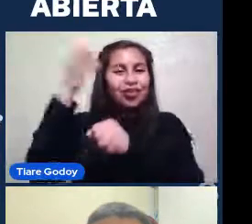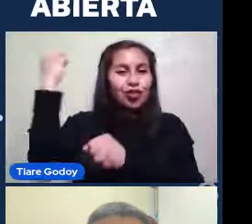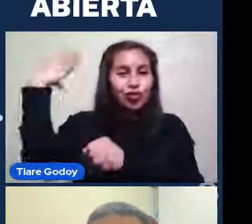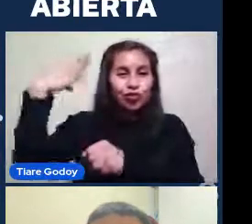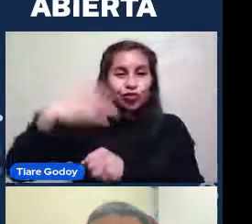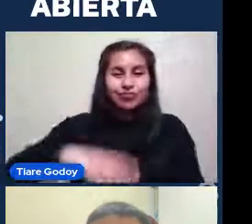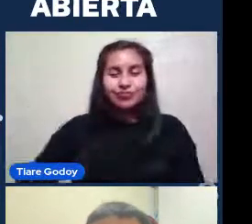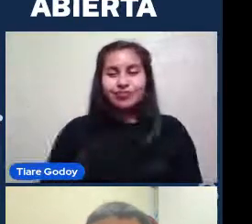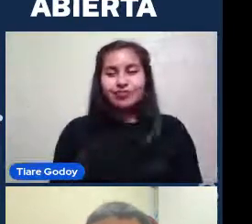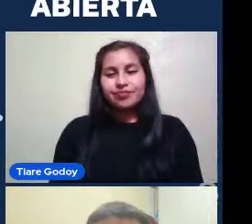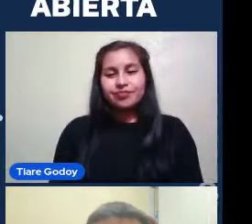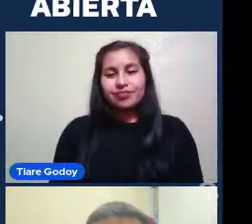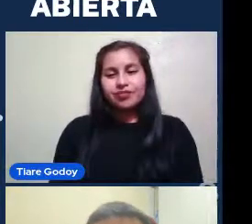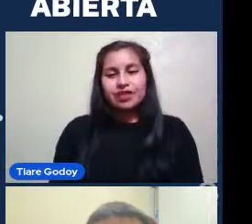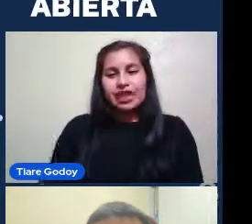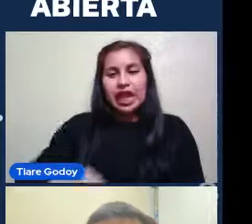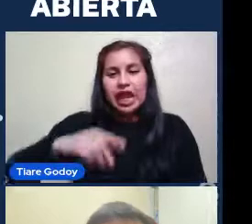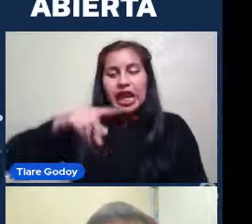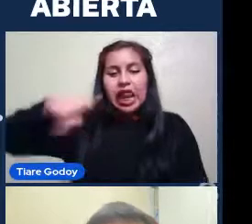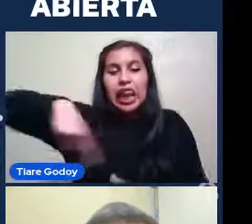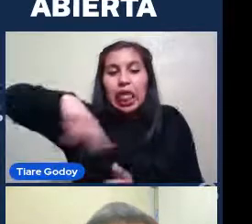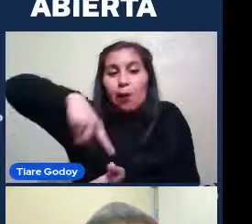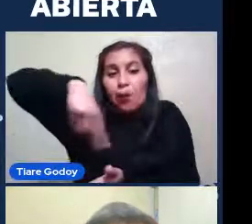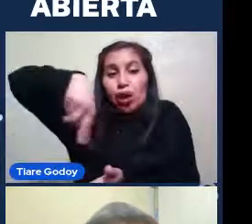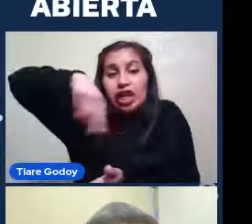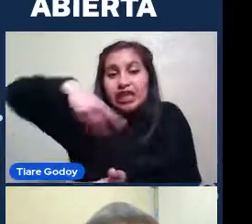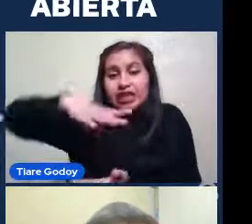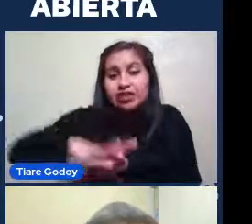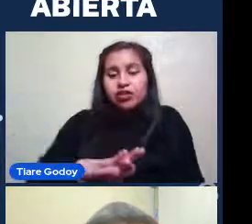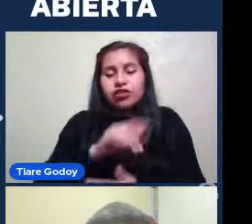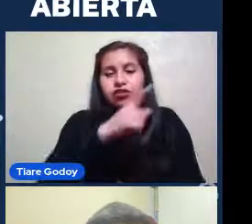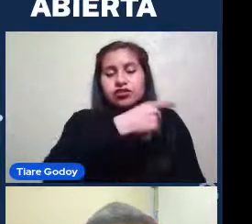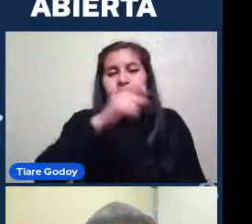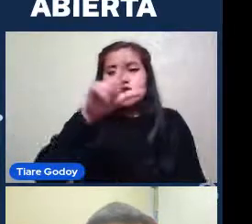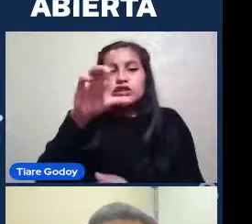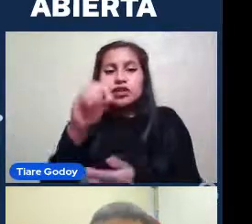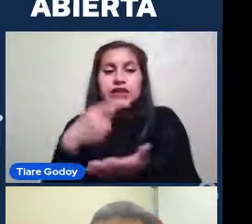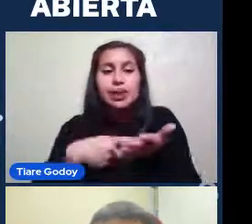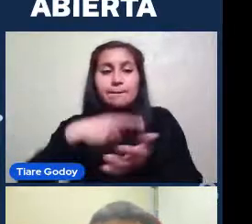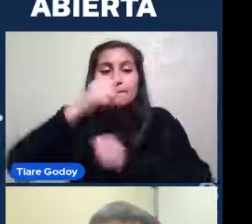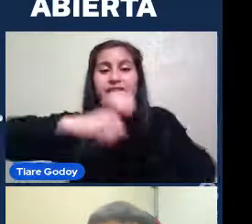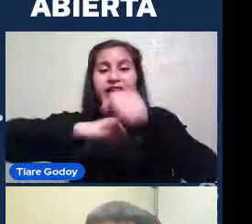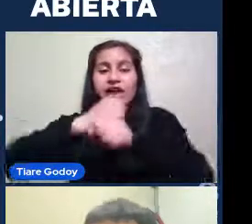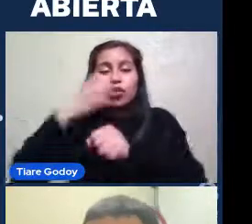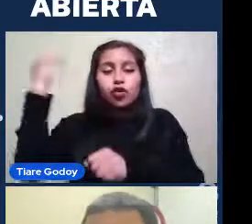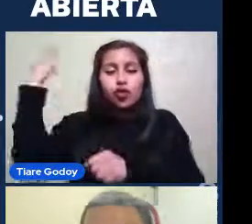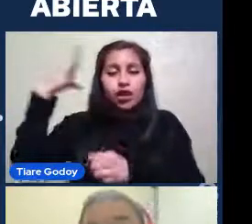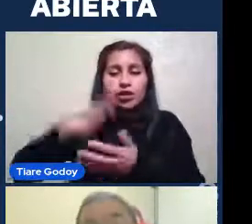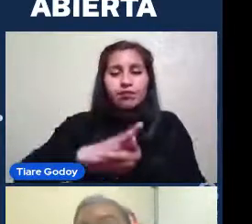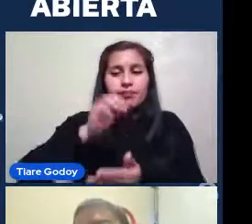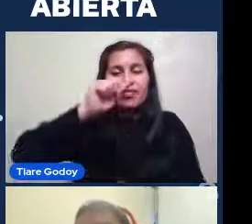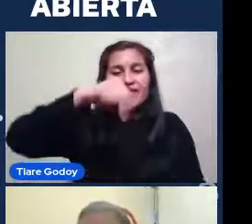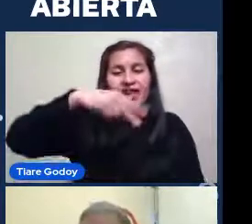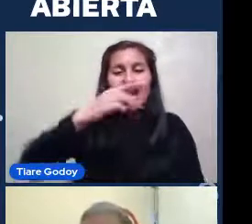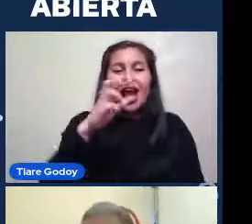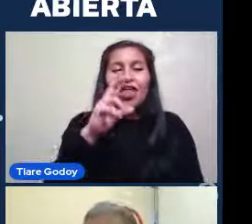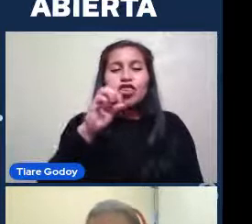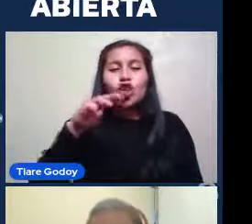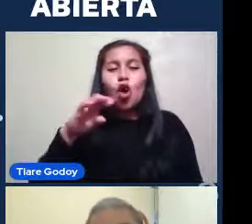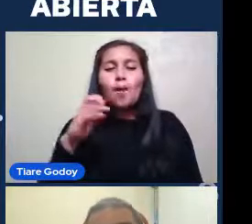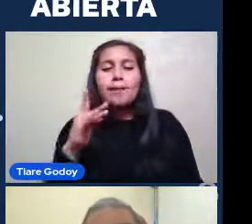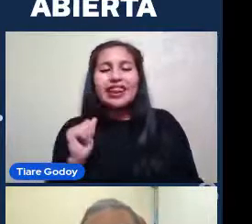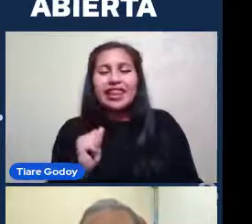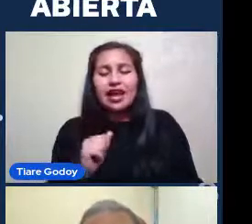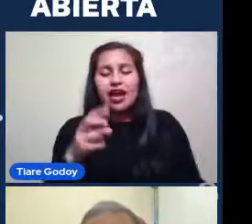La galaxia del remolino 170.000 años en De diámetro La galaxia de Andrómeda 220.000